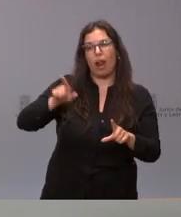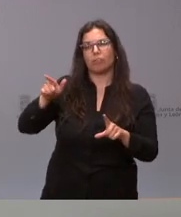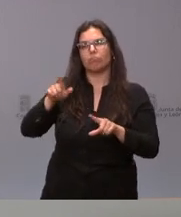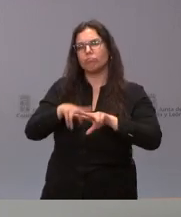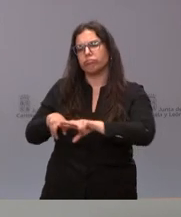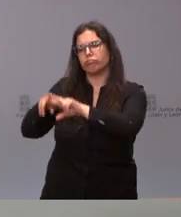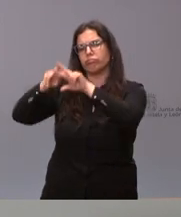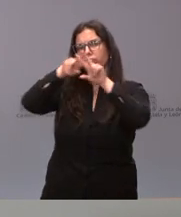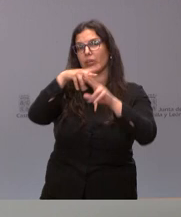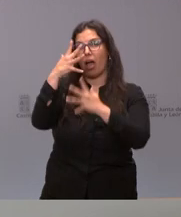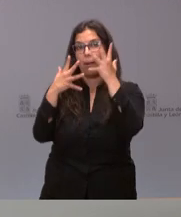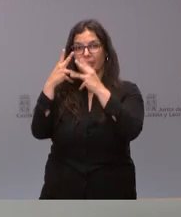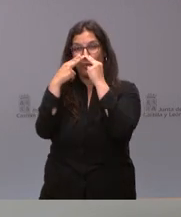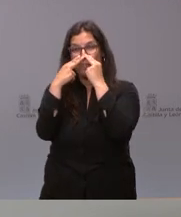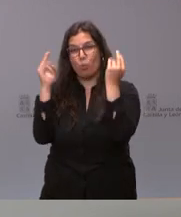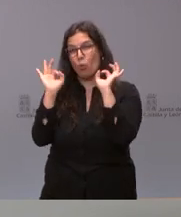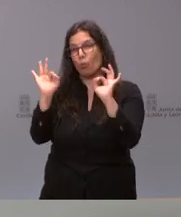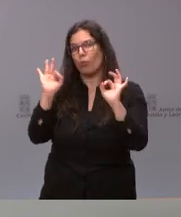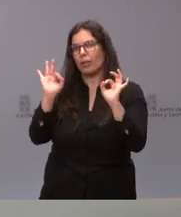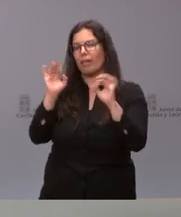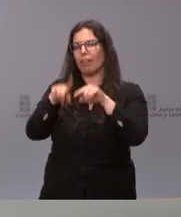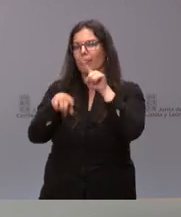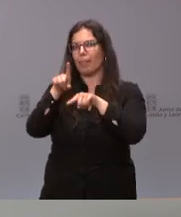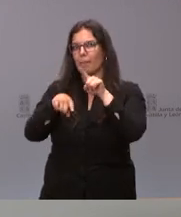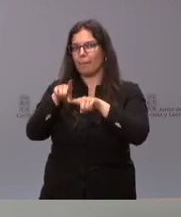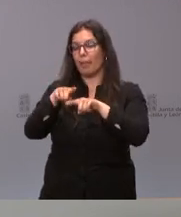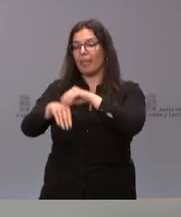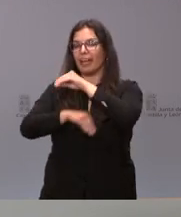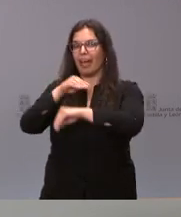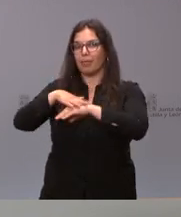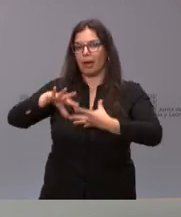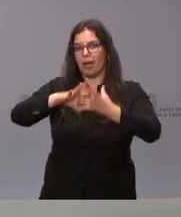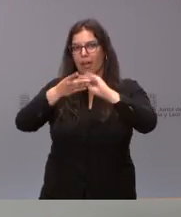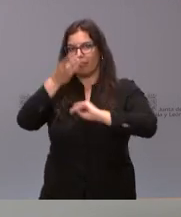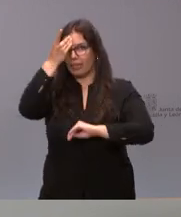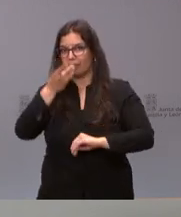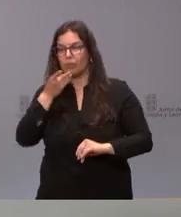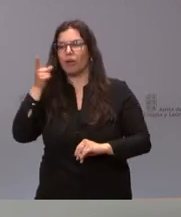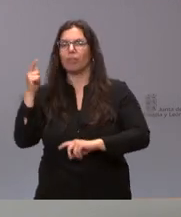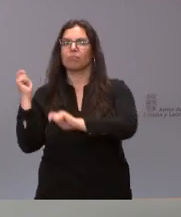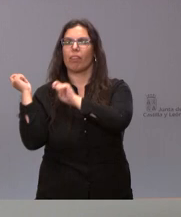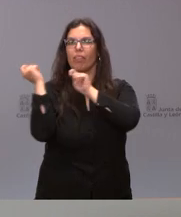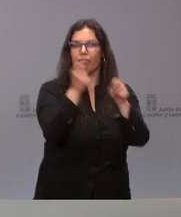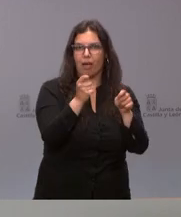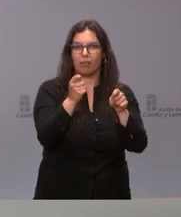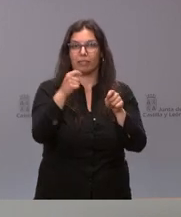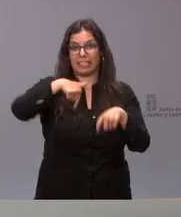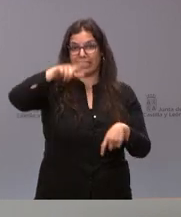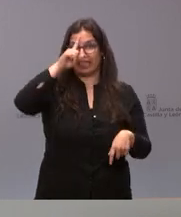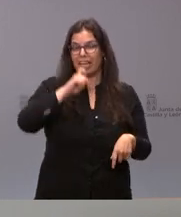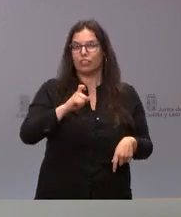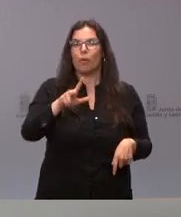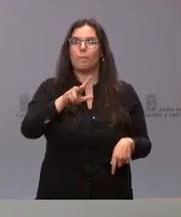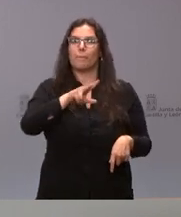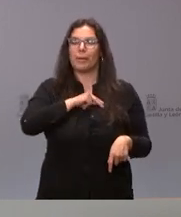a las administraciones públicas en función de su actividad en materia de digitalización, ha otorgado en este ejercicio el